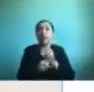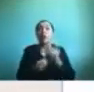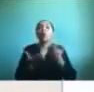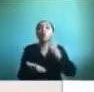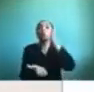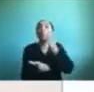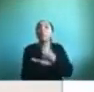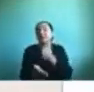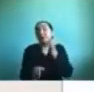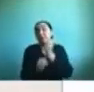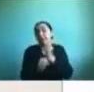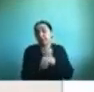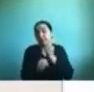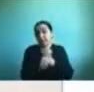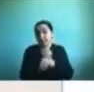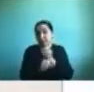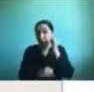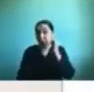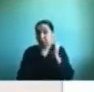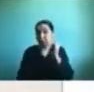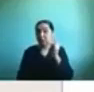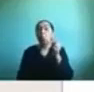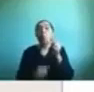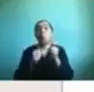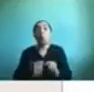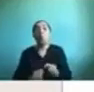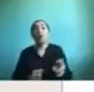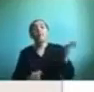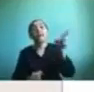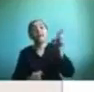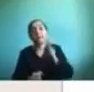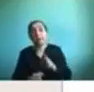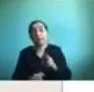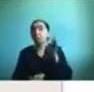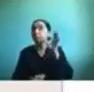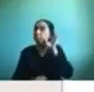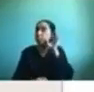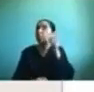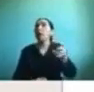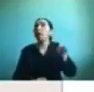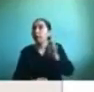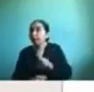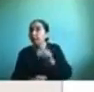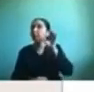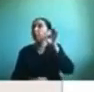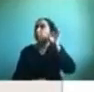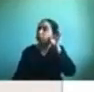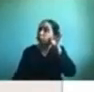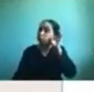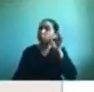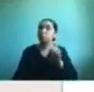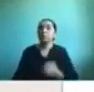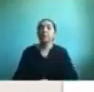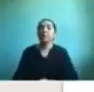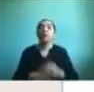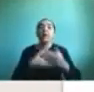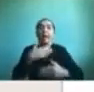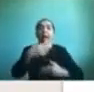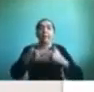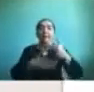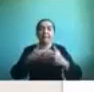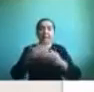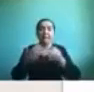ya se puede repetir también la instrucción aquí voy adelantando un poquito para que vean